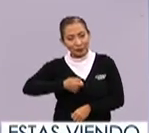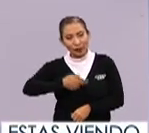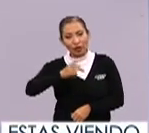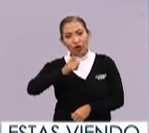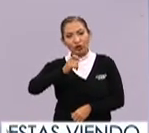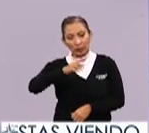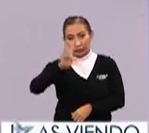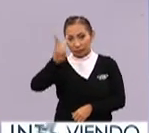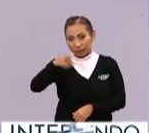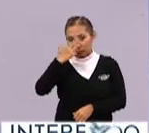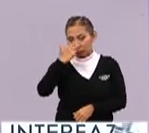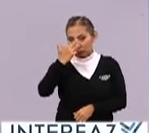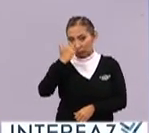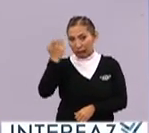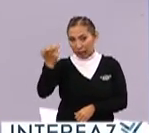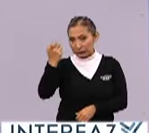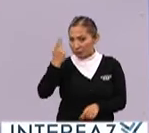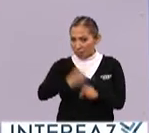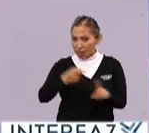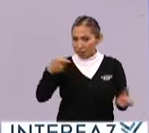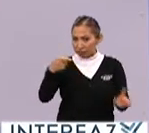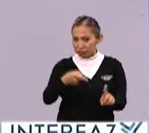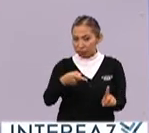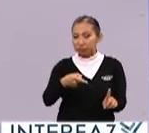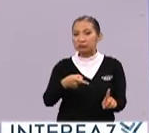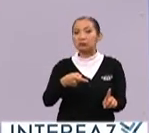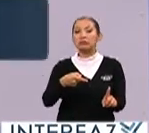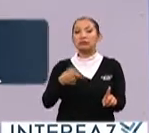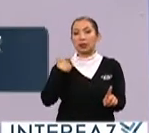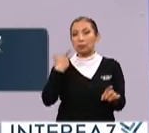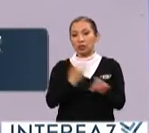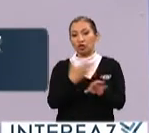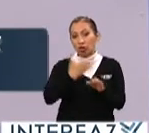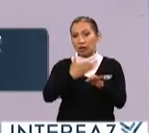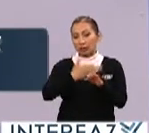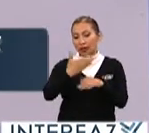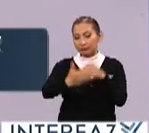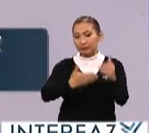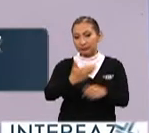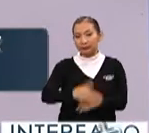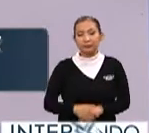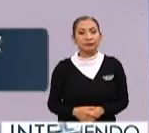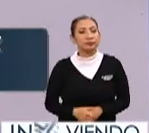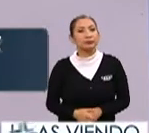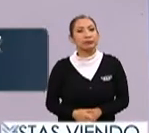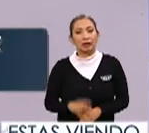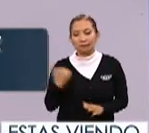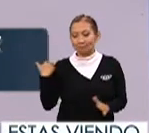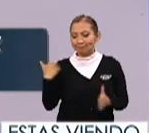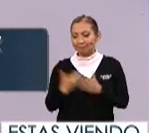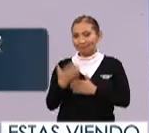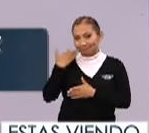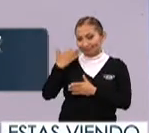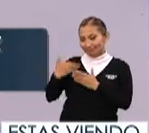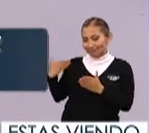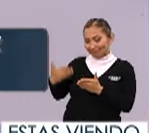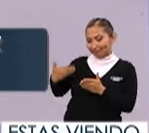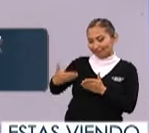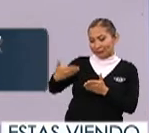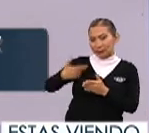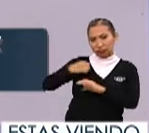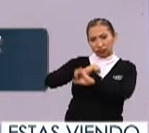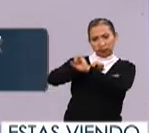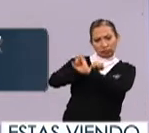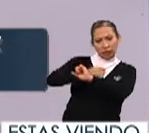por acompañarnos. Tienes razón, de hecho, esa es la primera causa de lo que estamos viviendo actualmente, ¿no? Las últimas décadas las